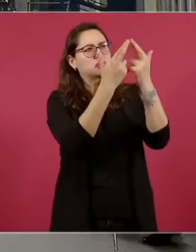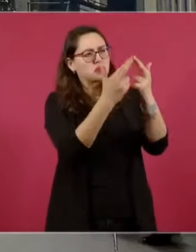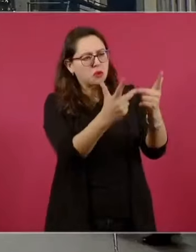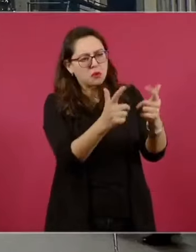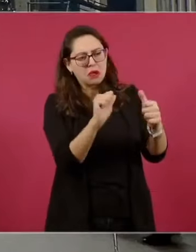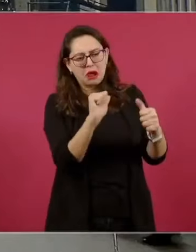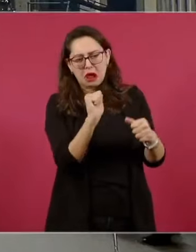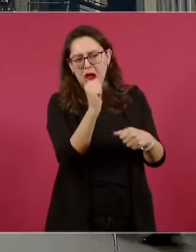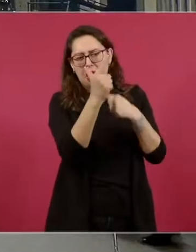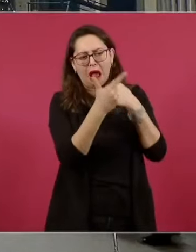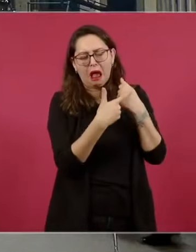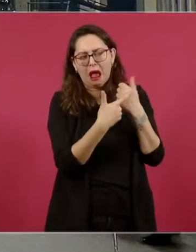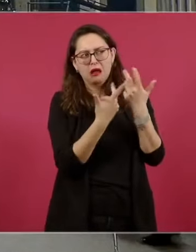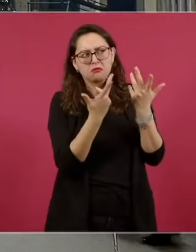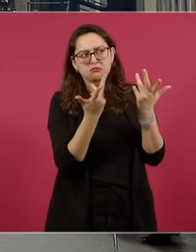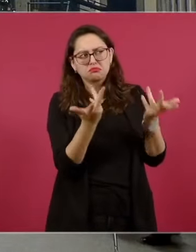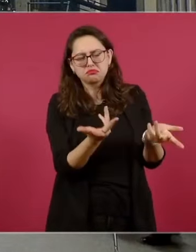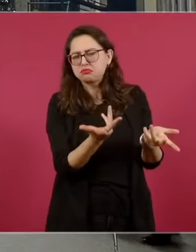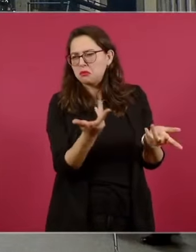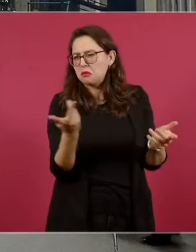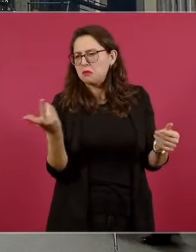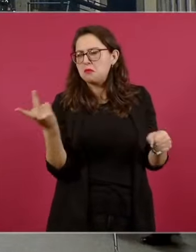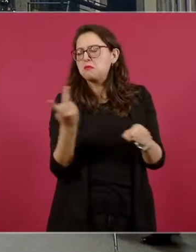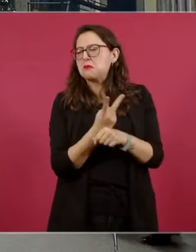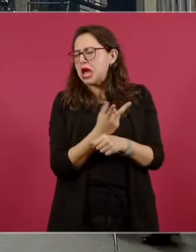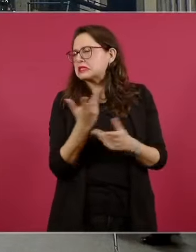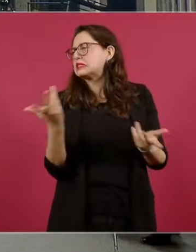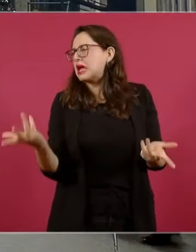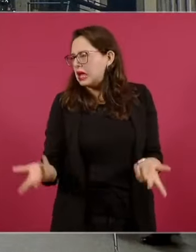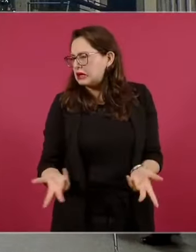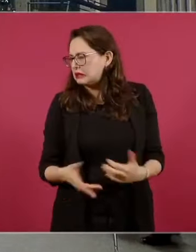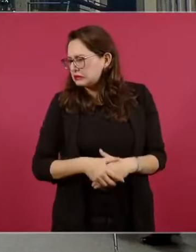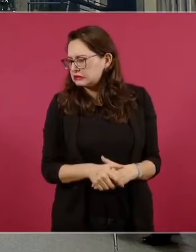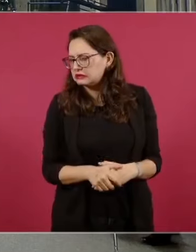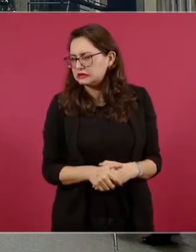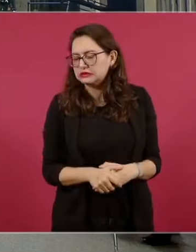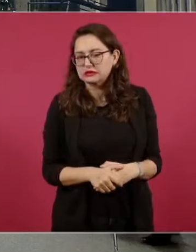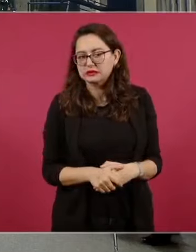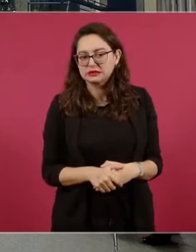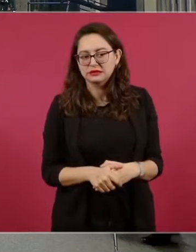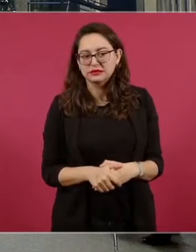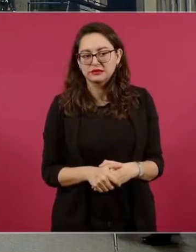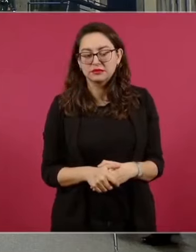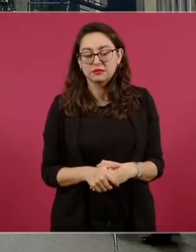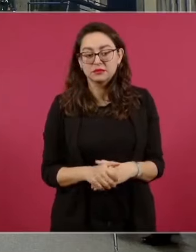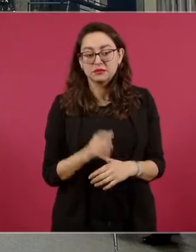si se cae, la trae?